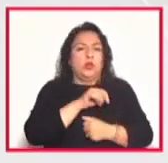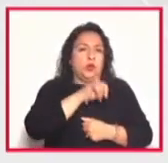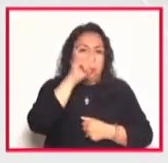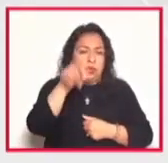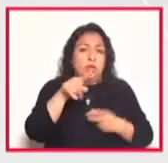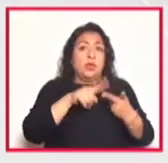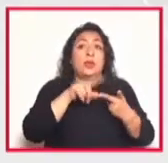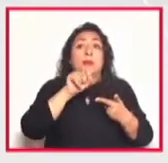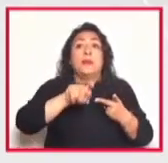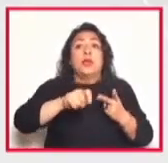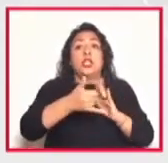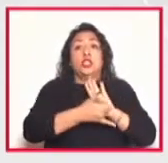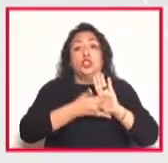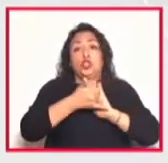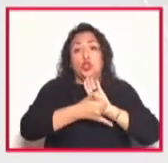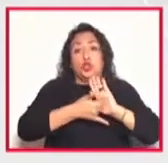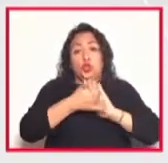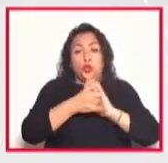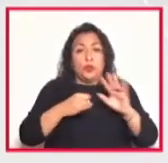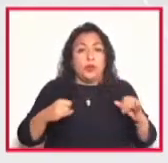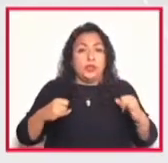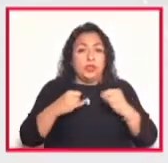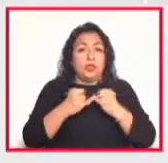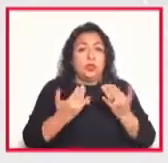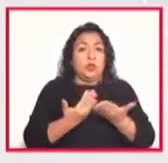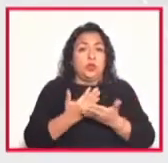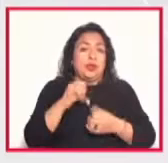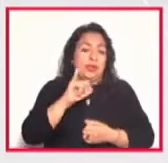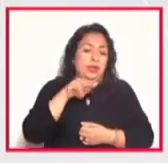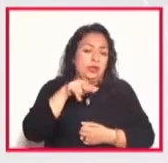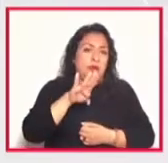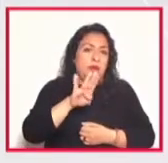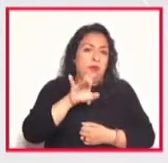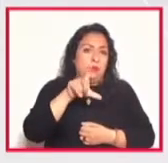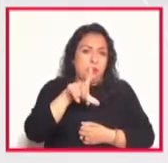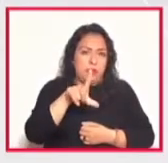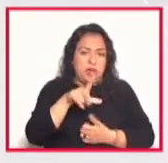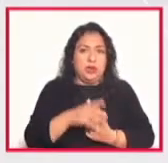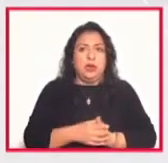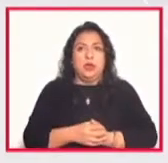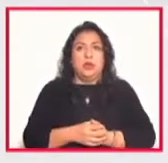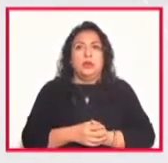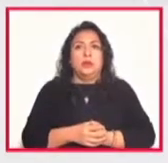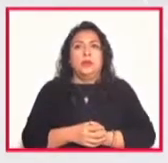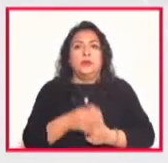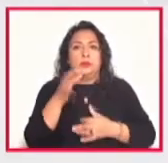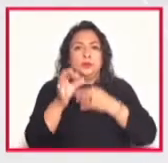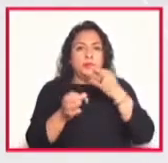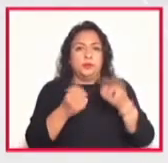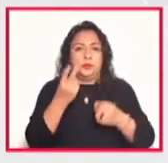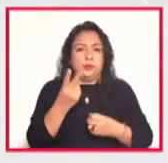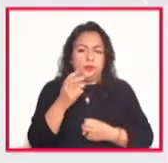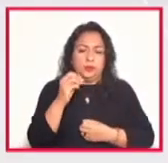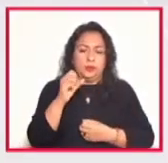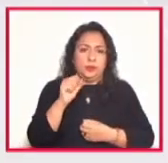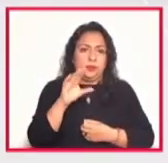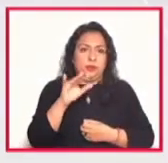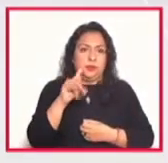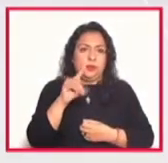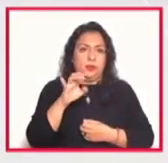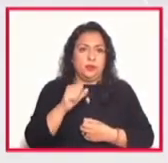canal de YouTube del Instituto Nacional de Bellas Artes y Literatura Noticias 22 Oscar Cortés